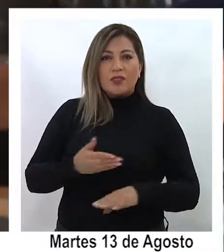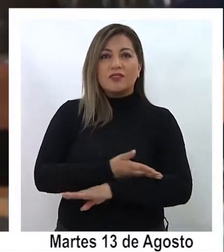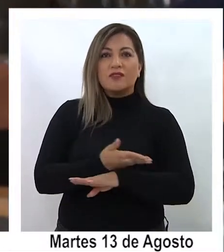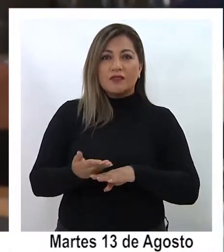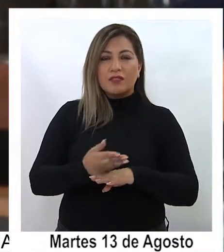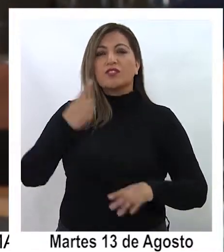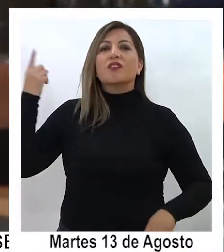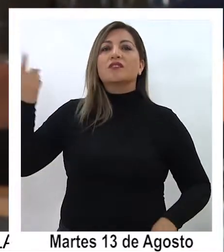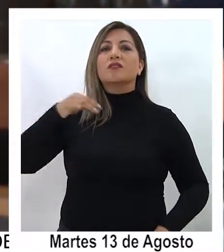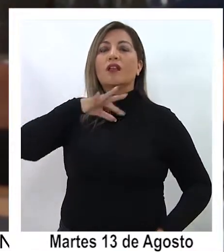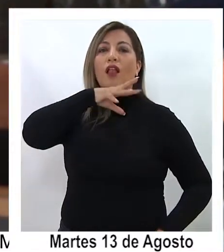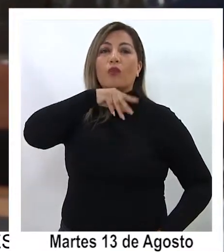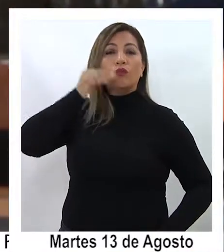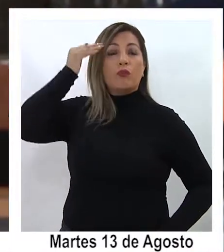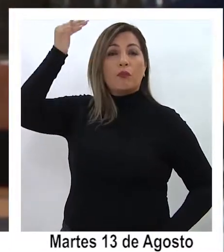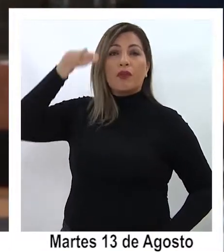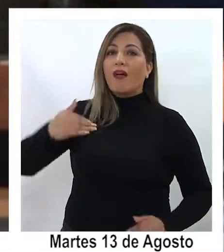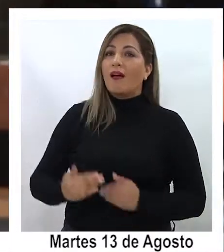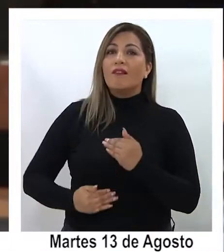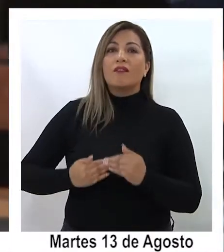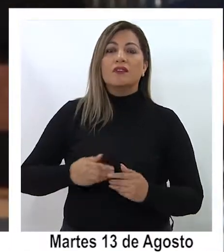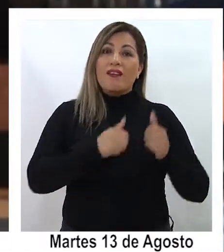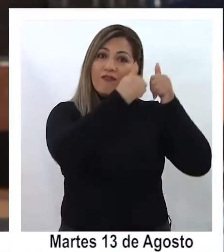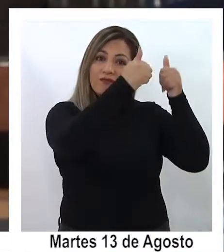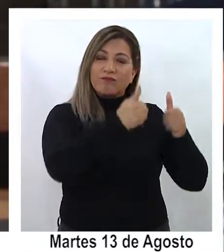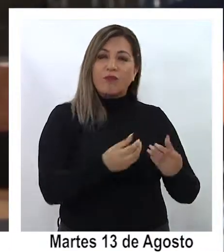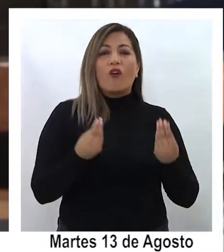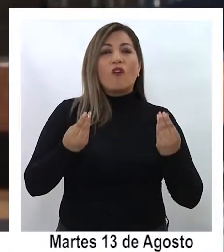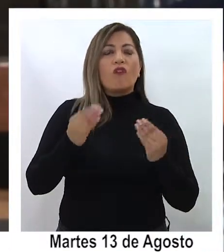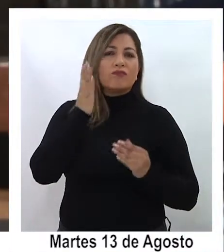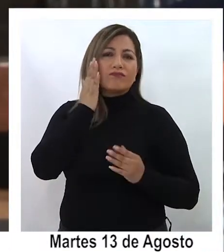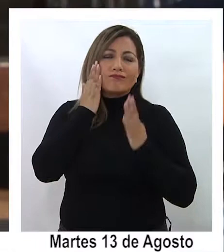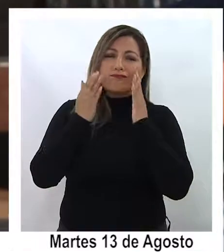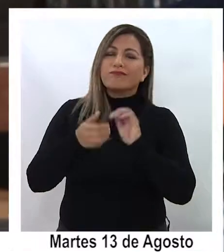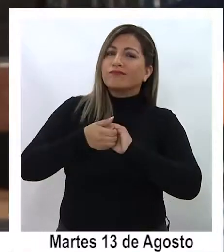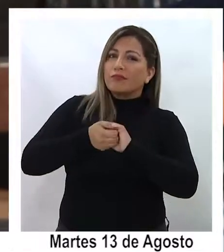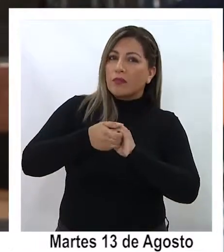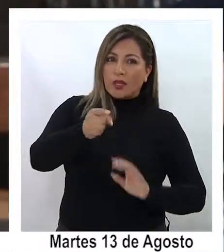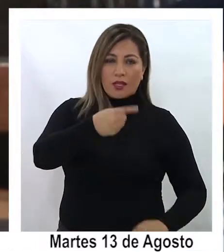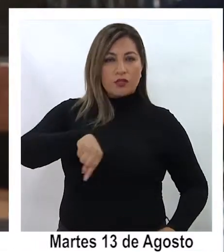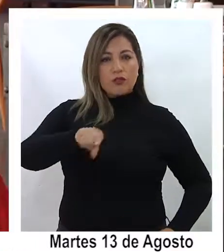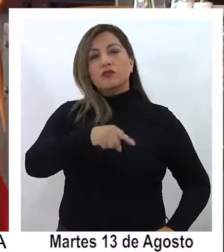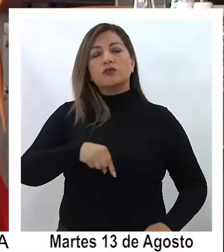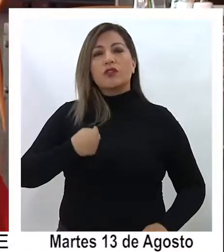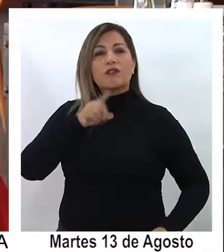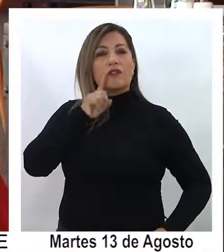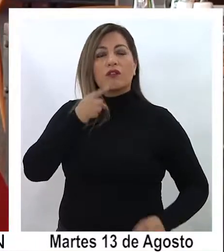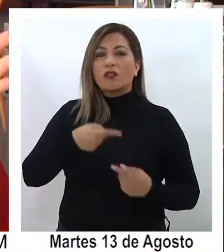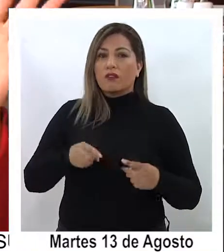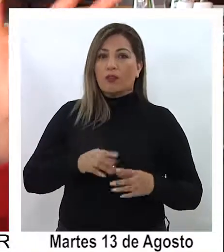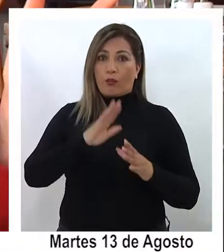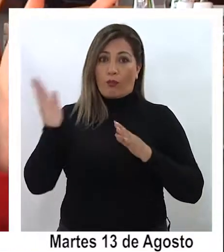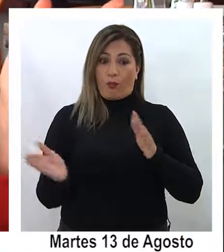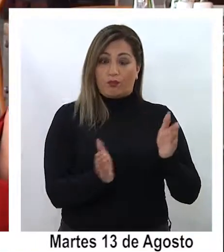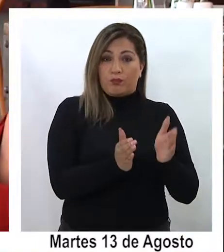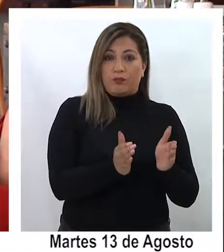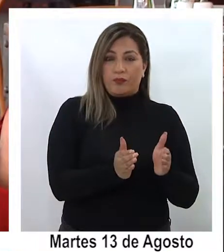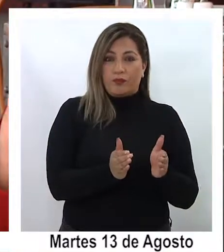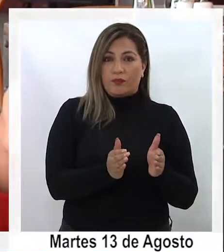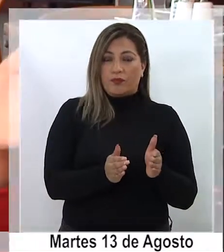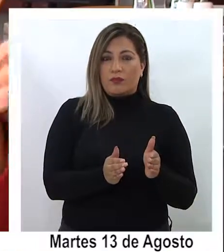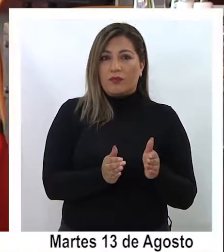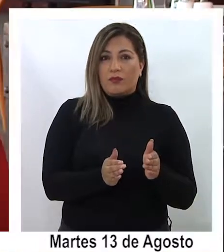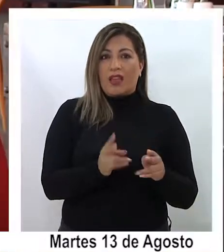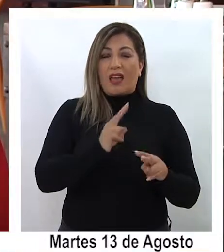servicio nacional del adulto mayor que están llevando adelante la campaña del buen trato es hemos tenido varias líneas por uno lo que le he comentado del